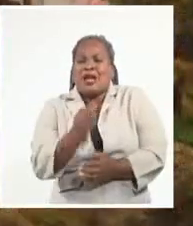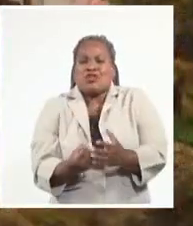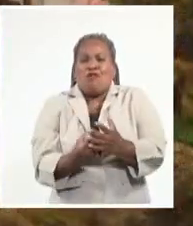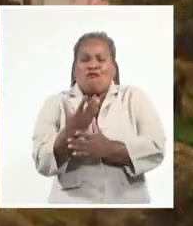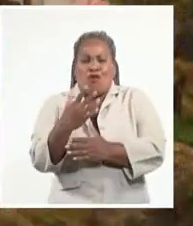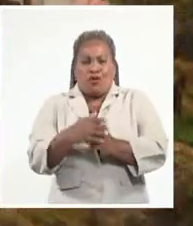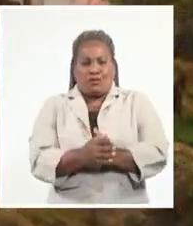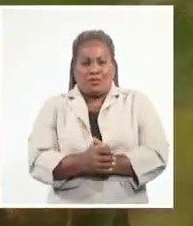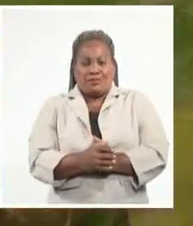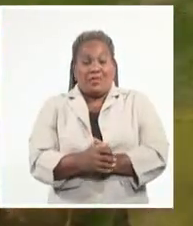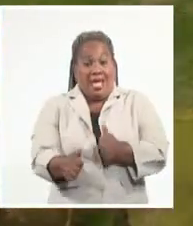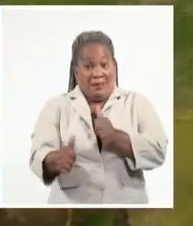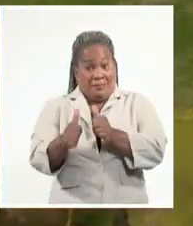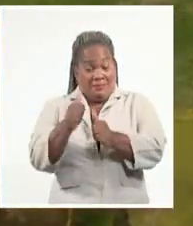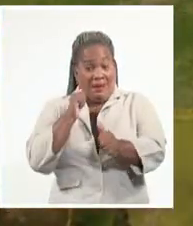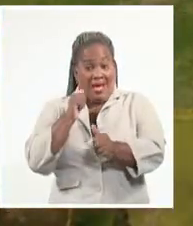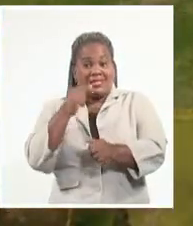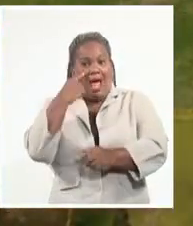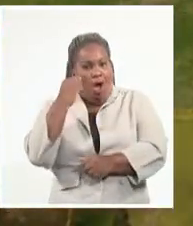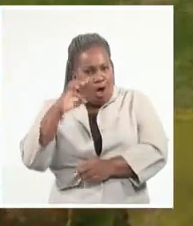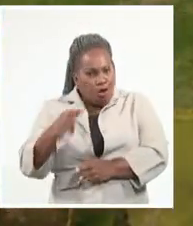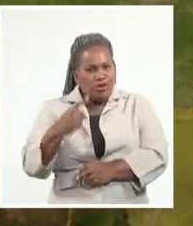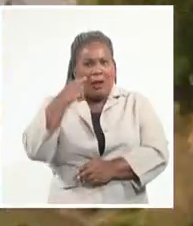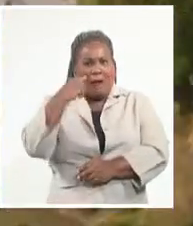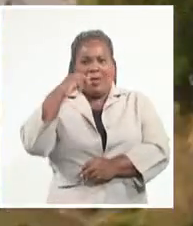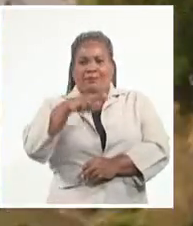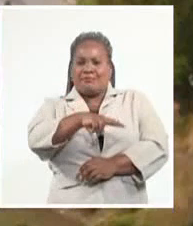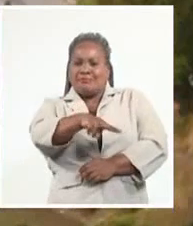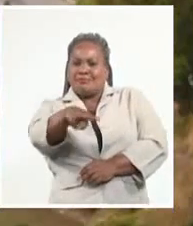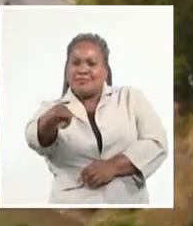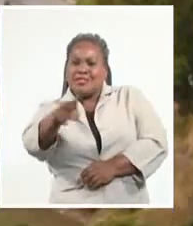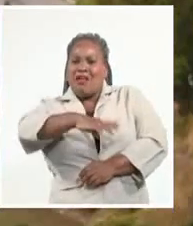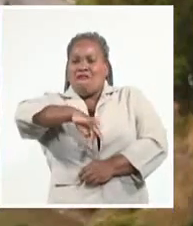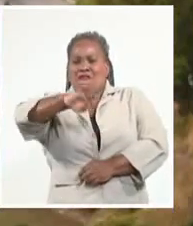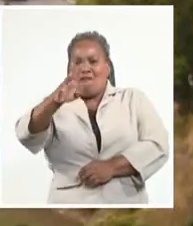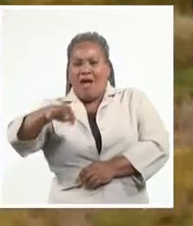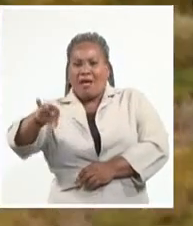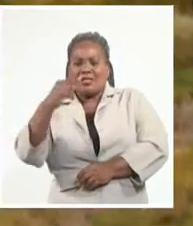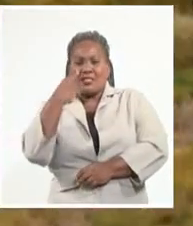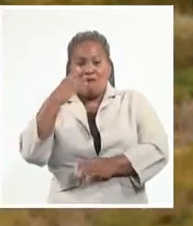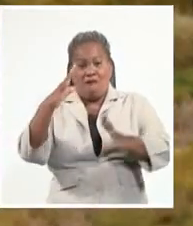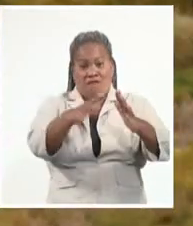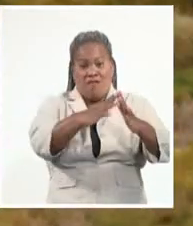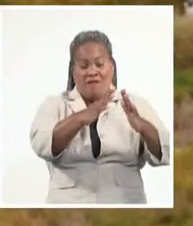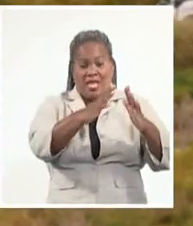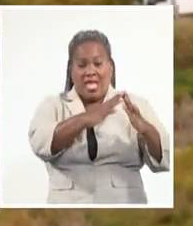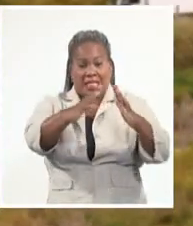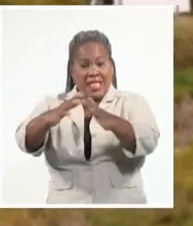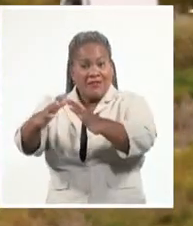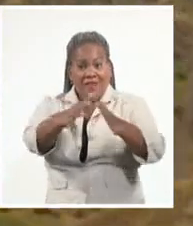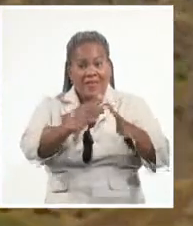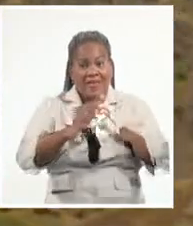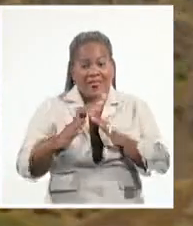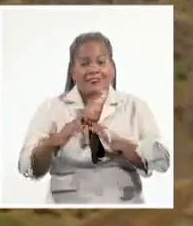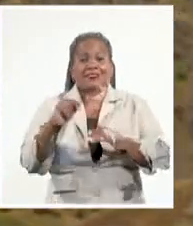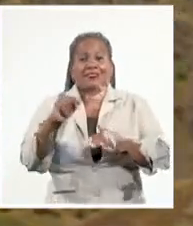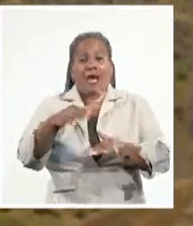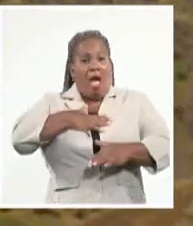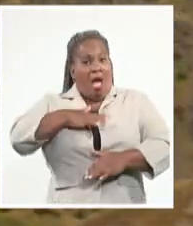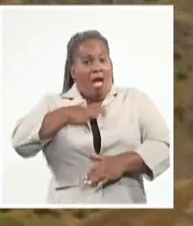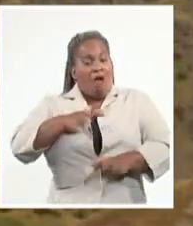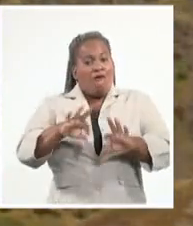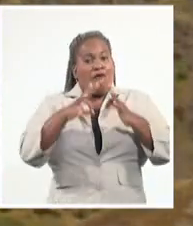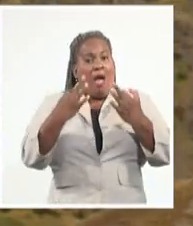retorno trae de vuelta los valles de la región. Se aprecian viviendas para el descanso en familia y los